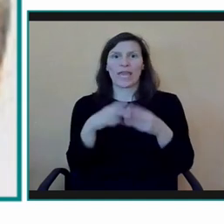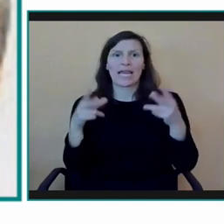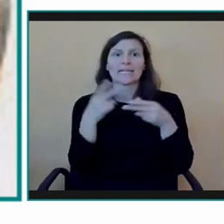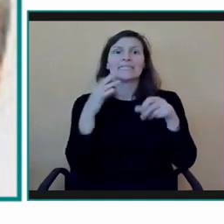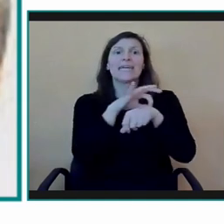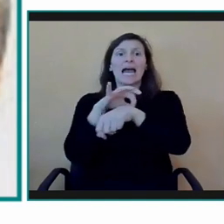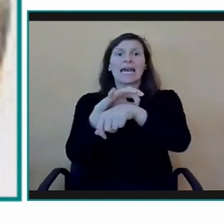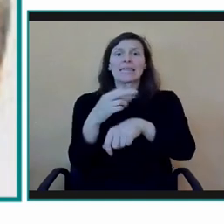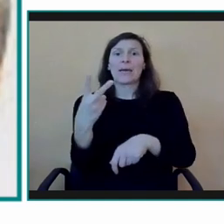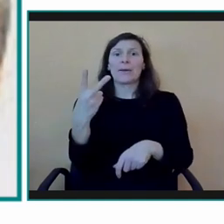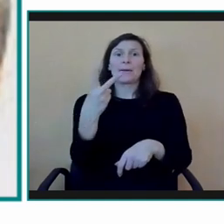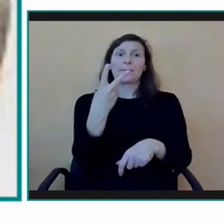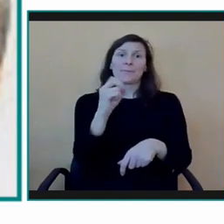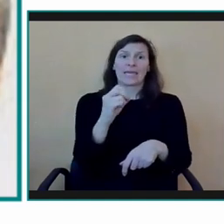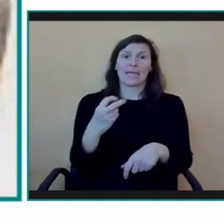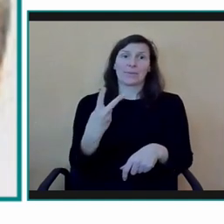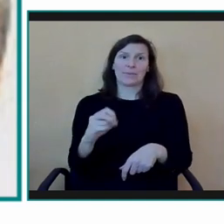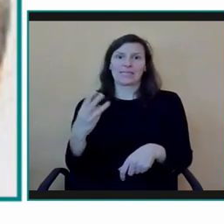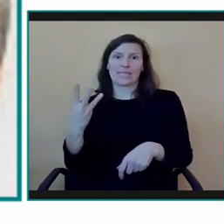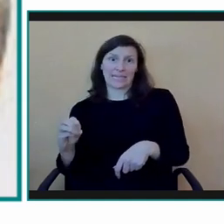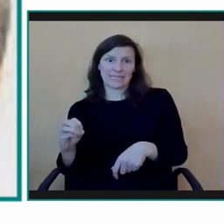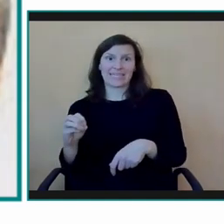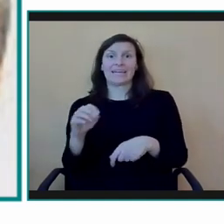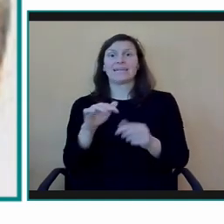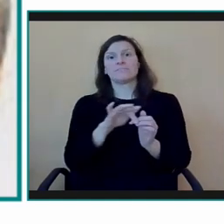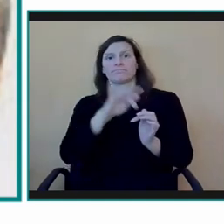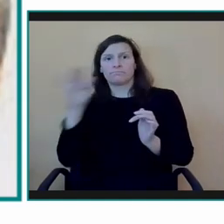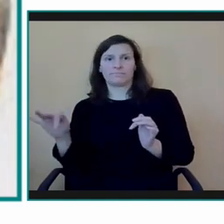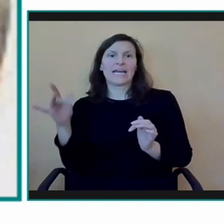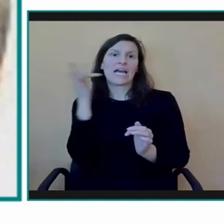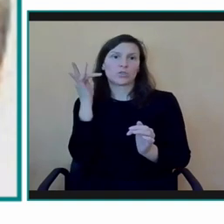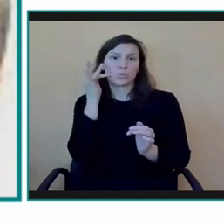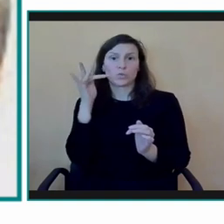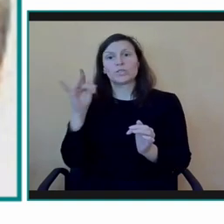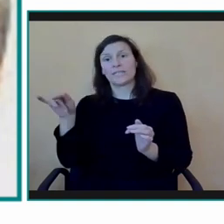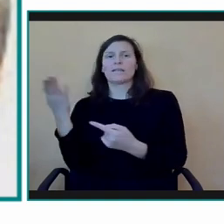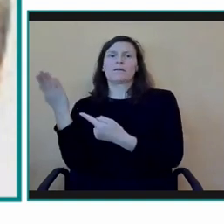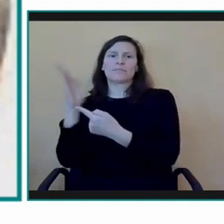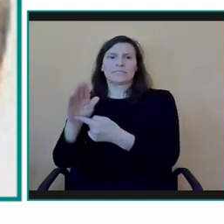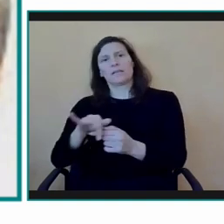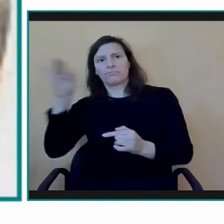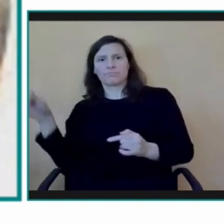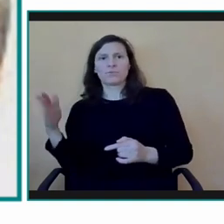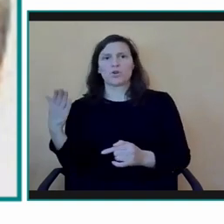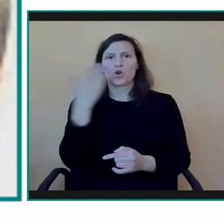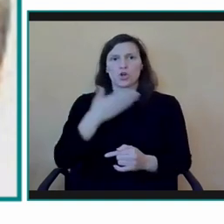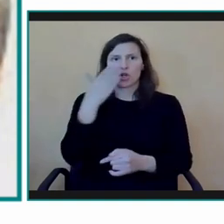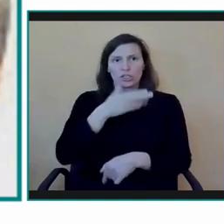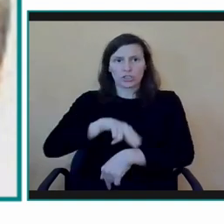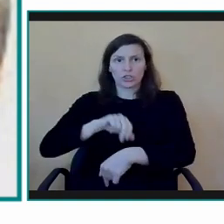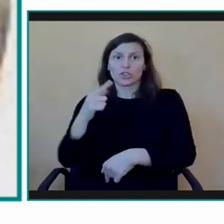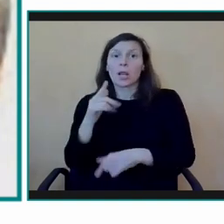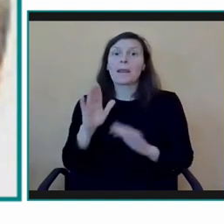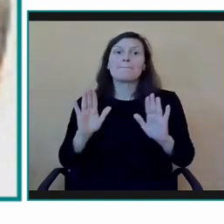será quien presentará a su vez al centro que hoy va a compartir con nosotros su experiencia. Déjenme dos